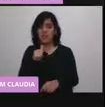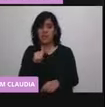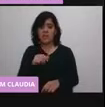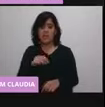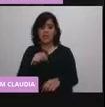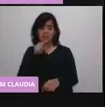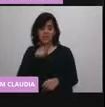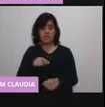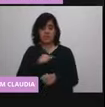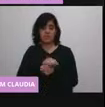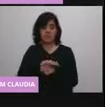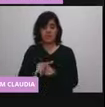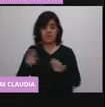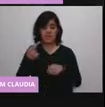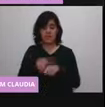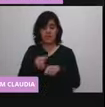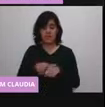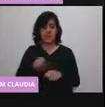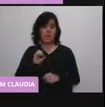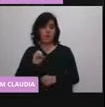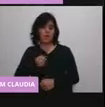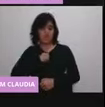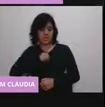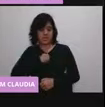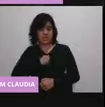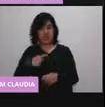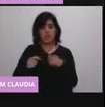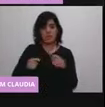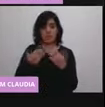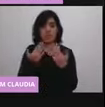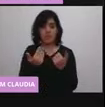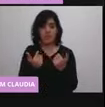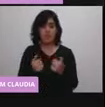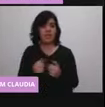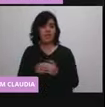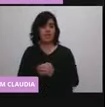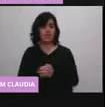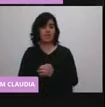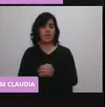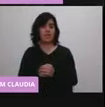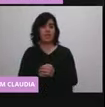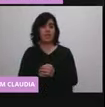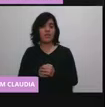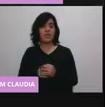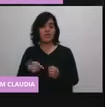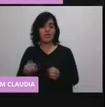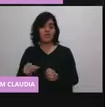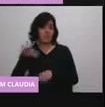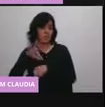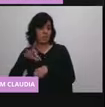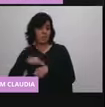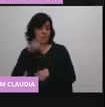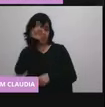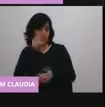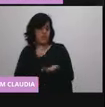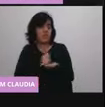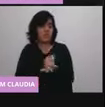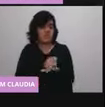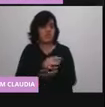personas con VIH que no están controladas. Deberán recibir asesoría de su médico. La próxima.